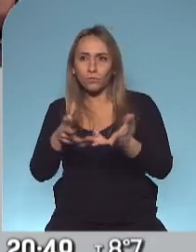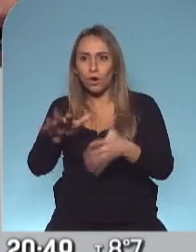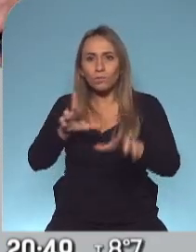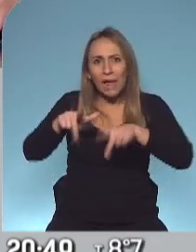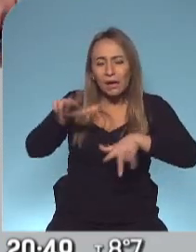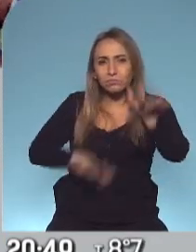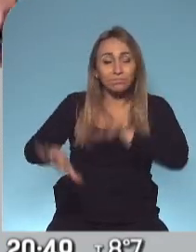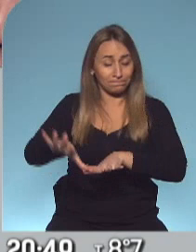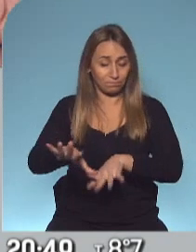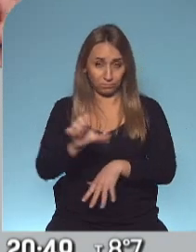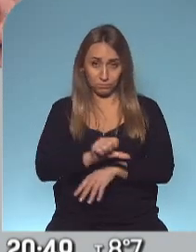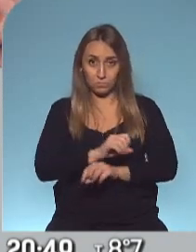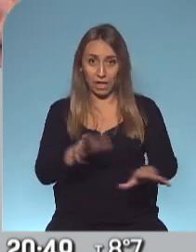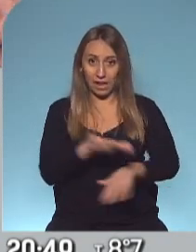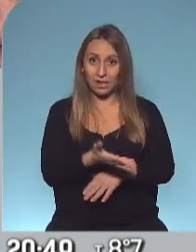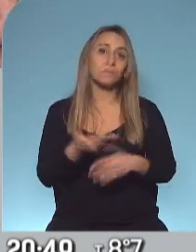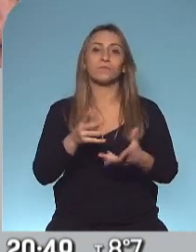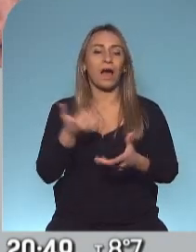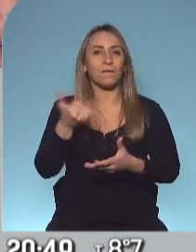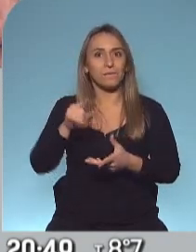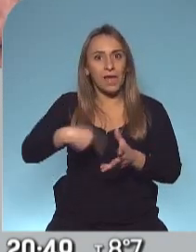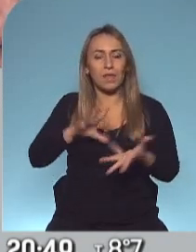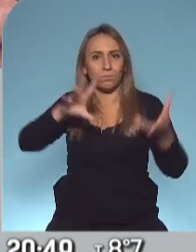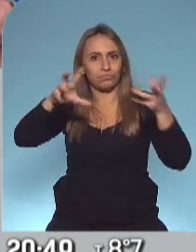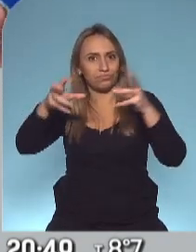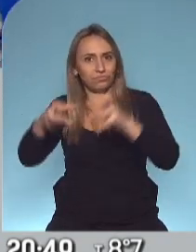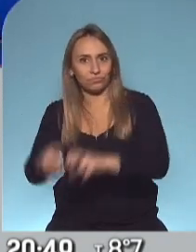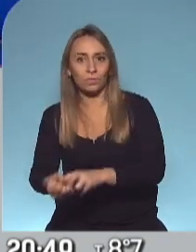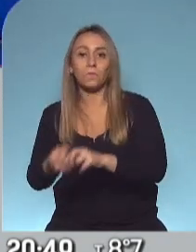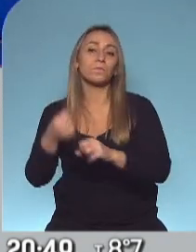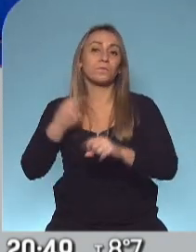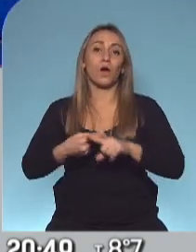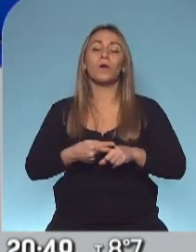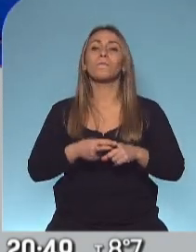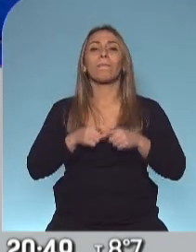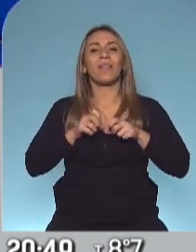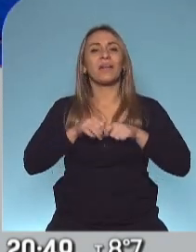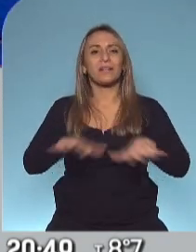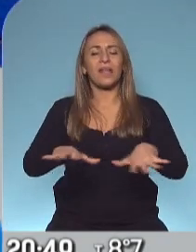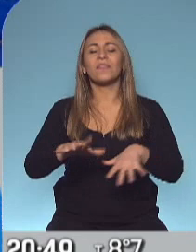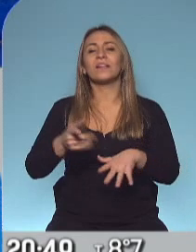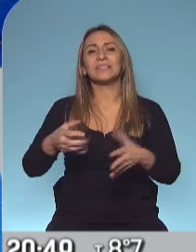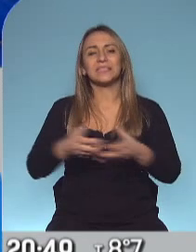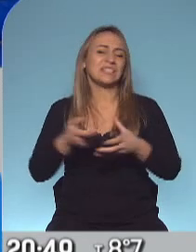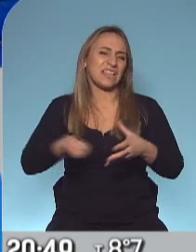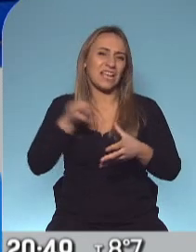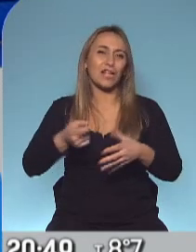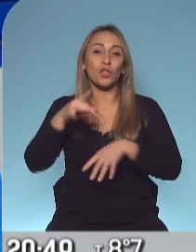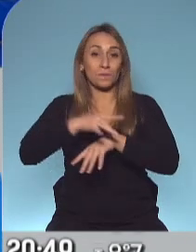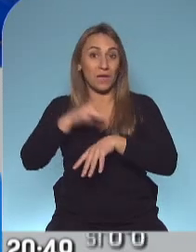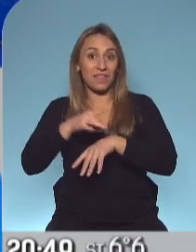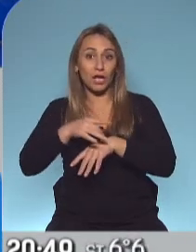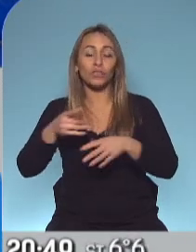tiene una consecuencia bien concreta en este caso porque la red sindical de médicos Unisalud presentó una